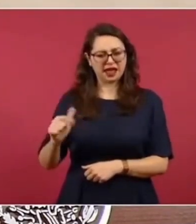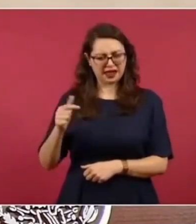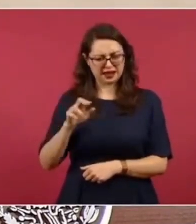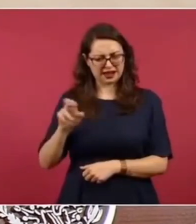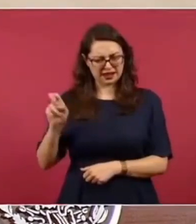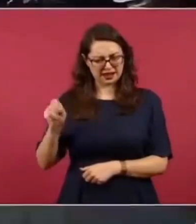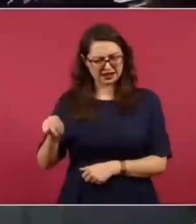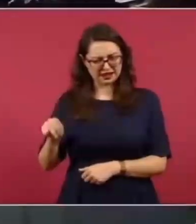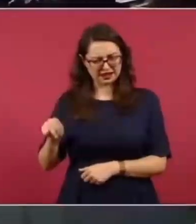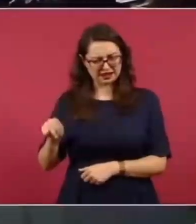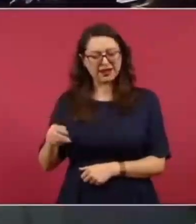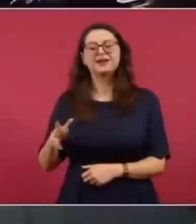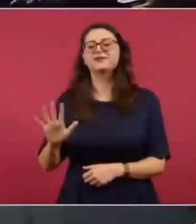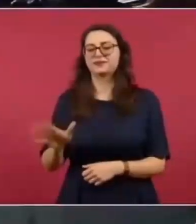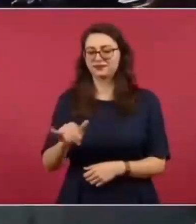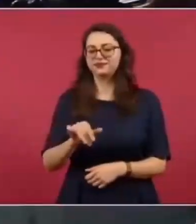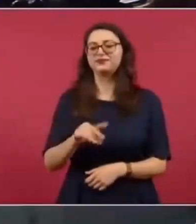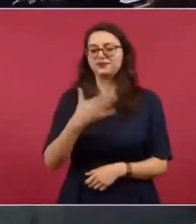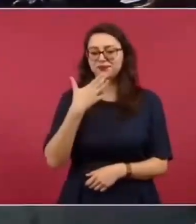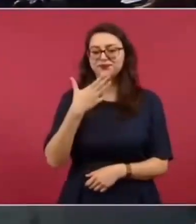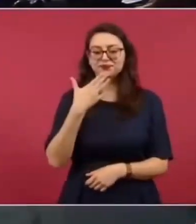sí, este,